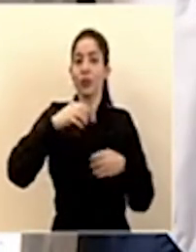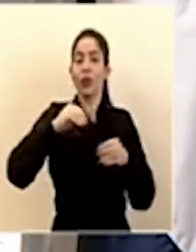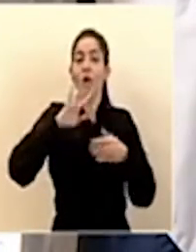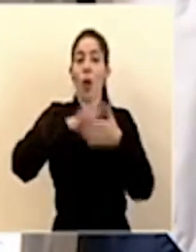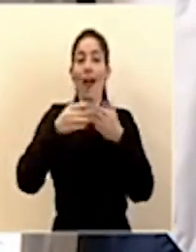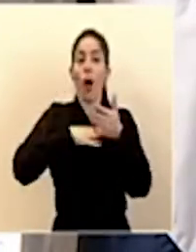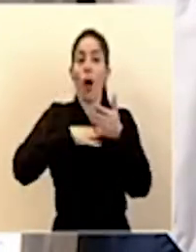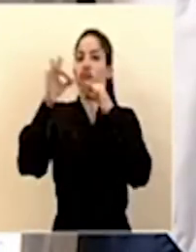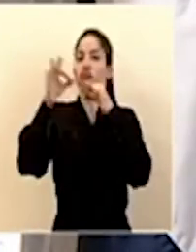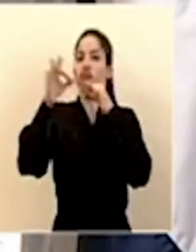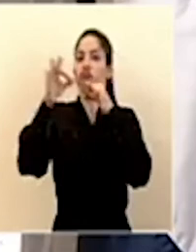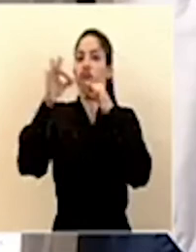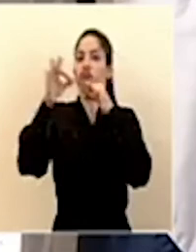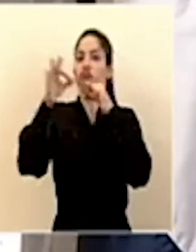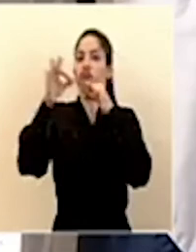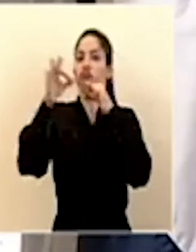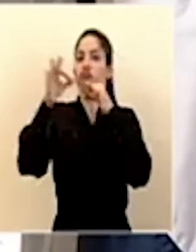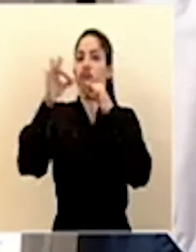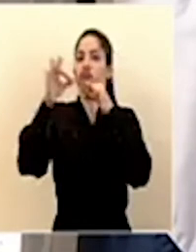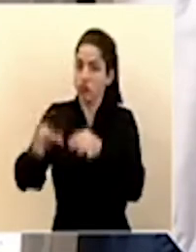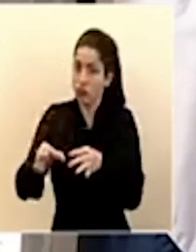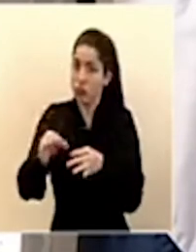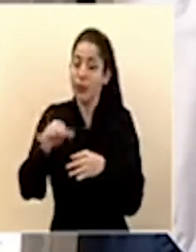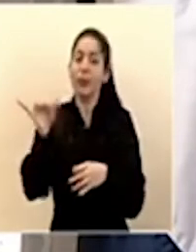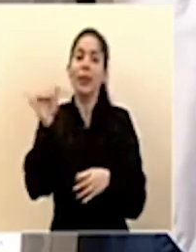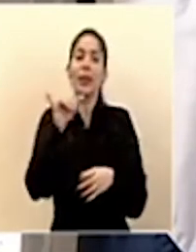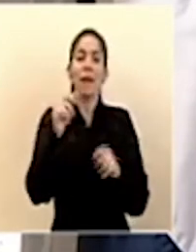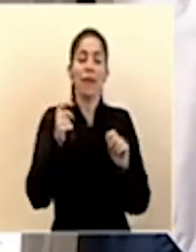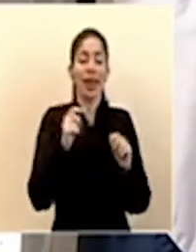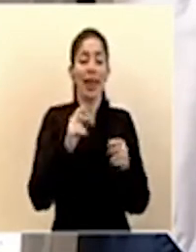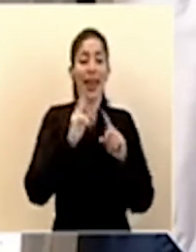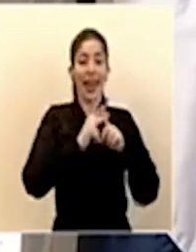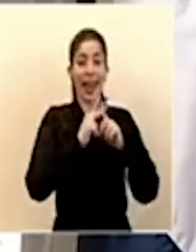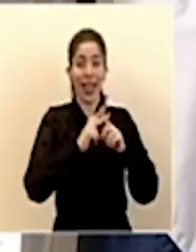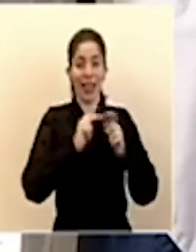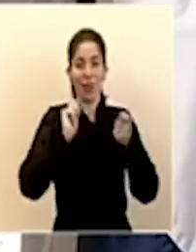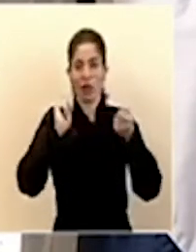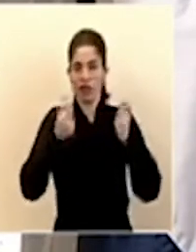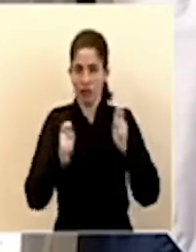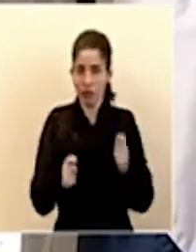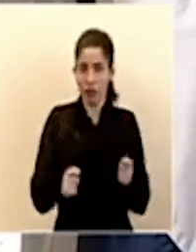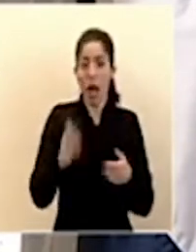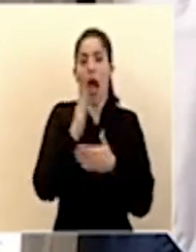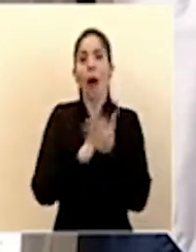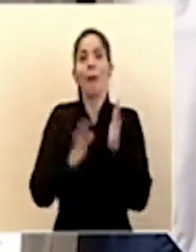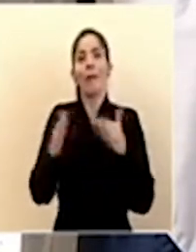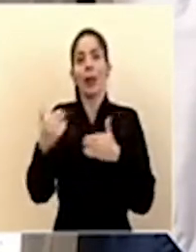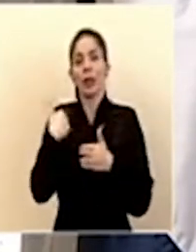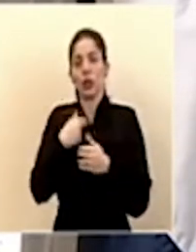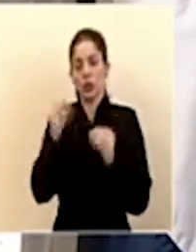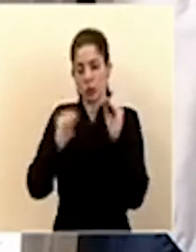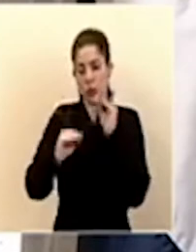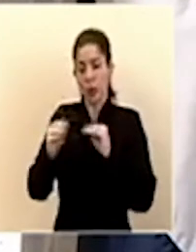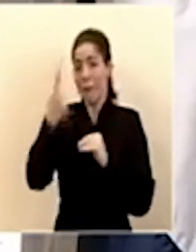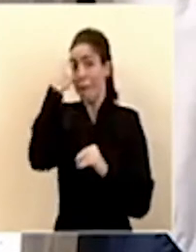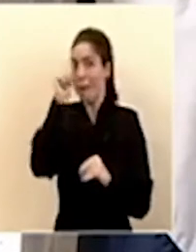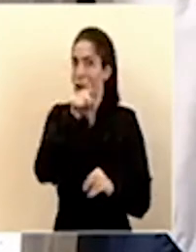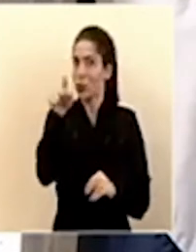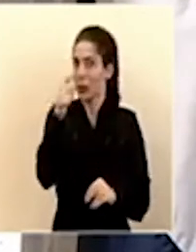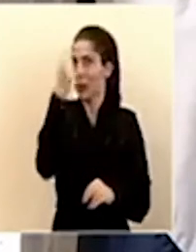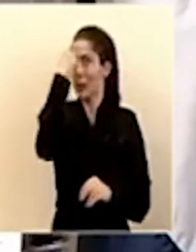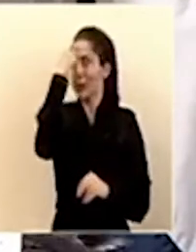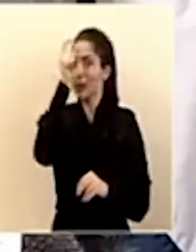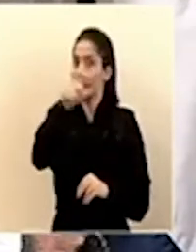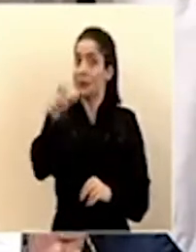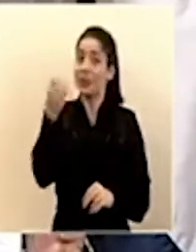flexibles a la caja seguro social también todas las readecuaciones de créditos hay paquetes que hemos diseñado para ustedes pensando en ustedes